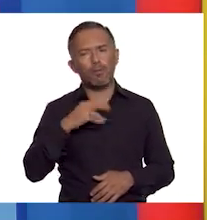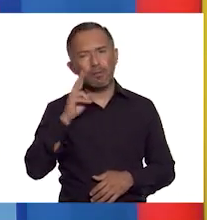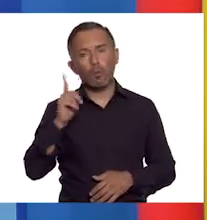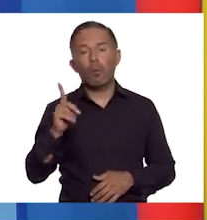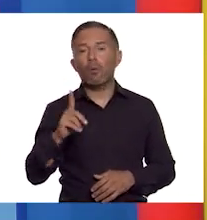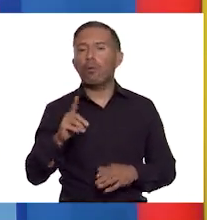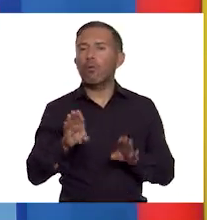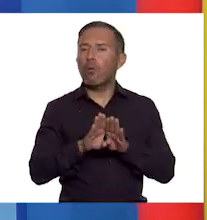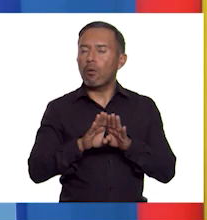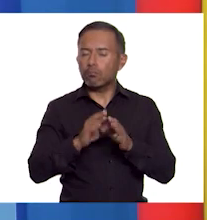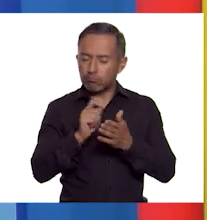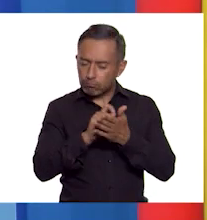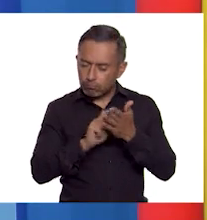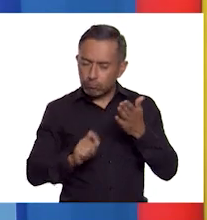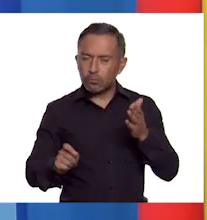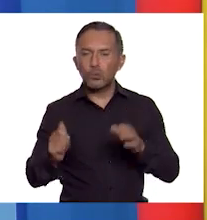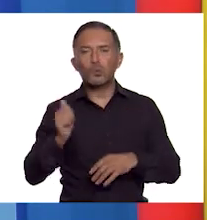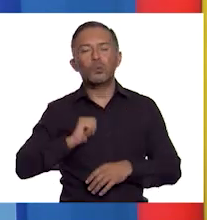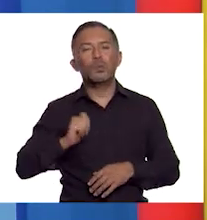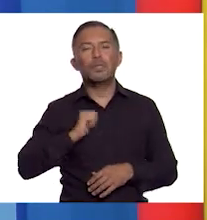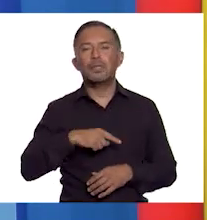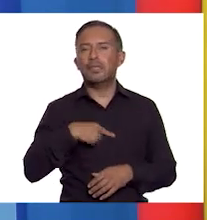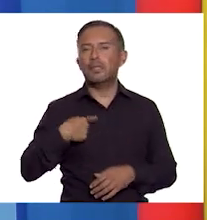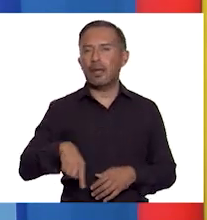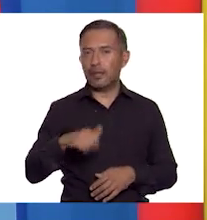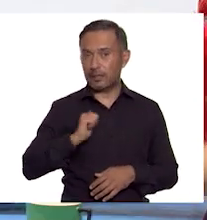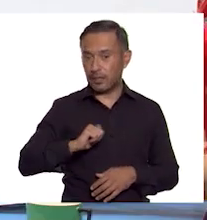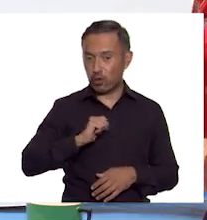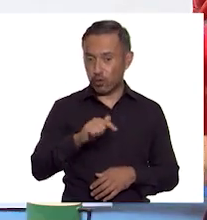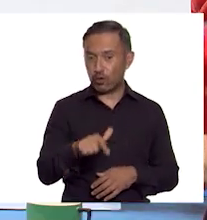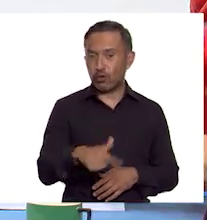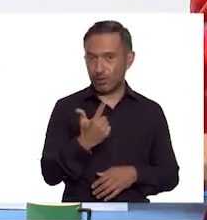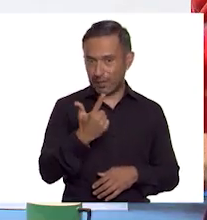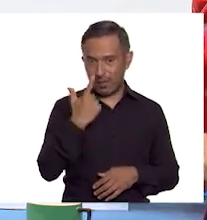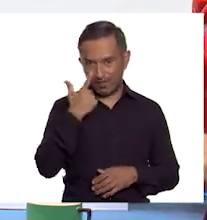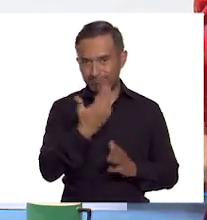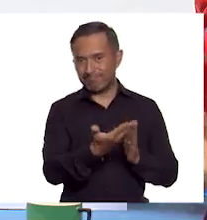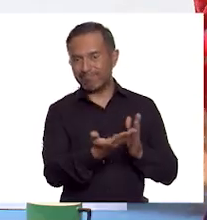una gran ciudad china del siglo XII. ¡Tarán!